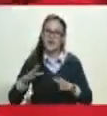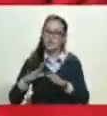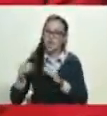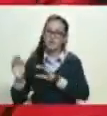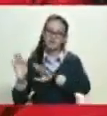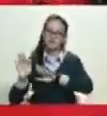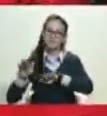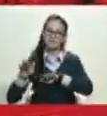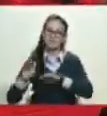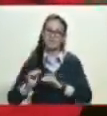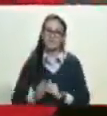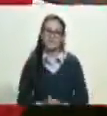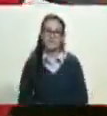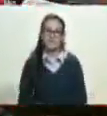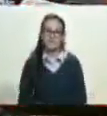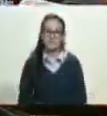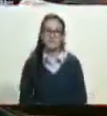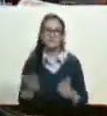nosotros.